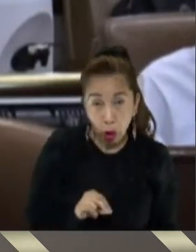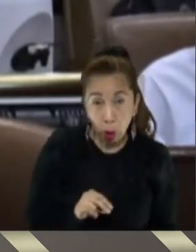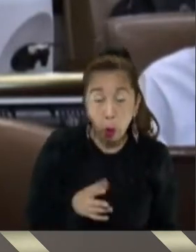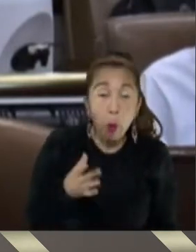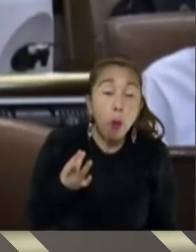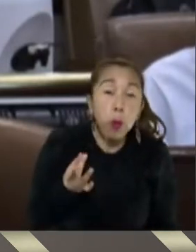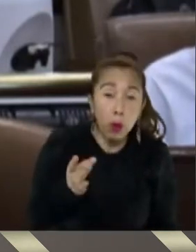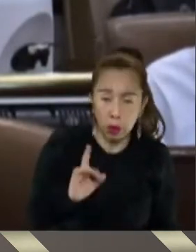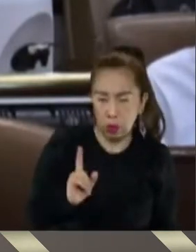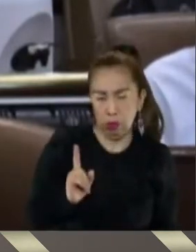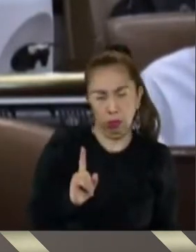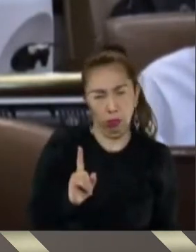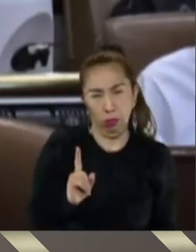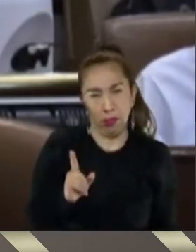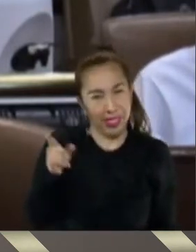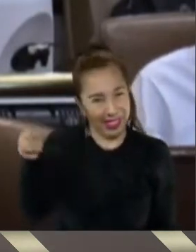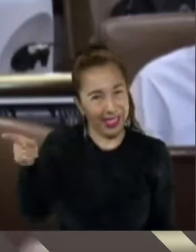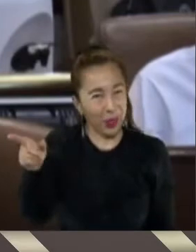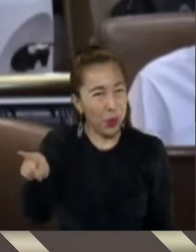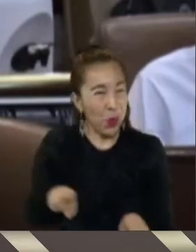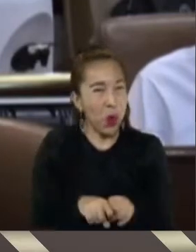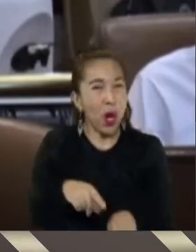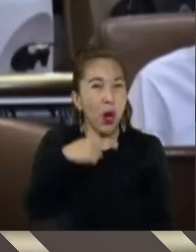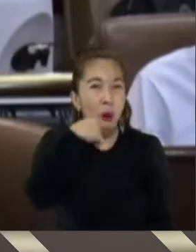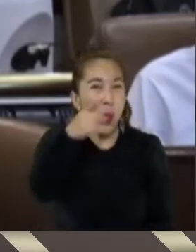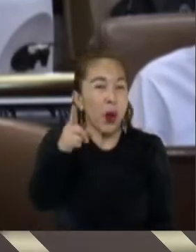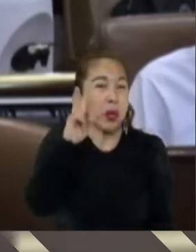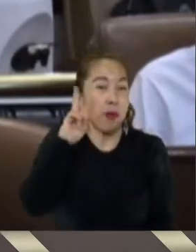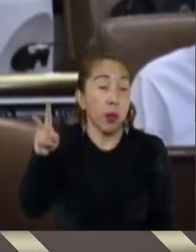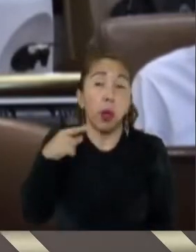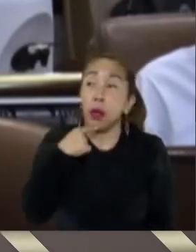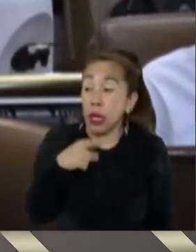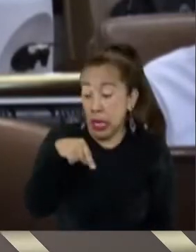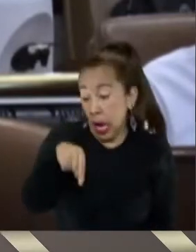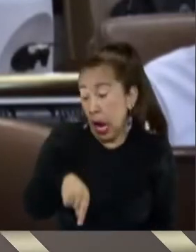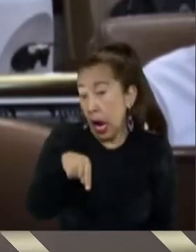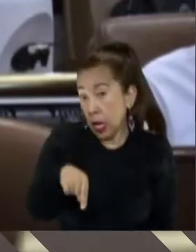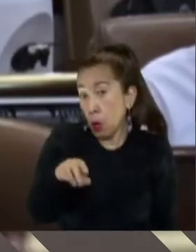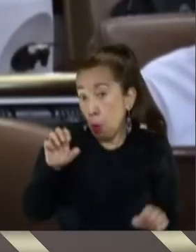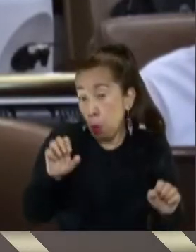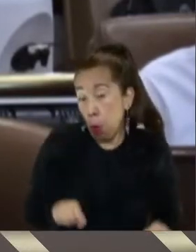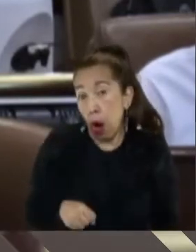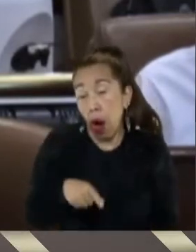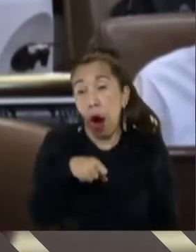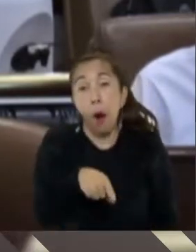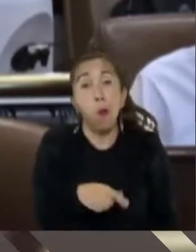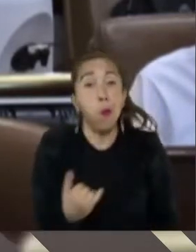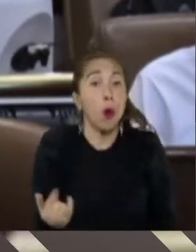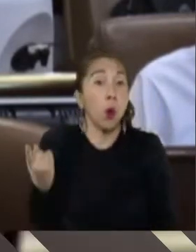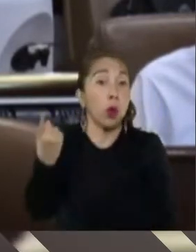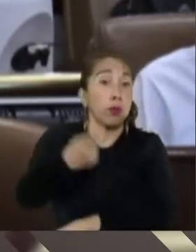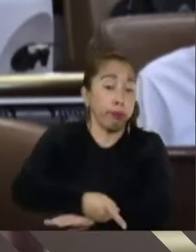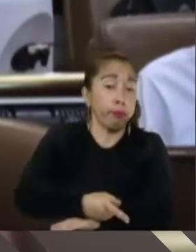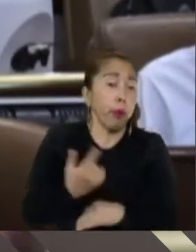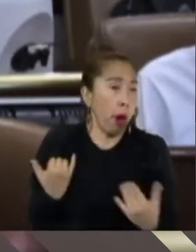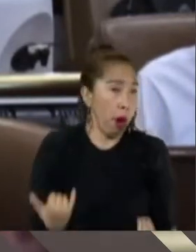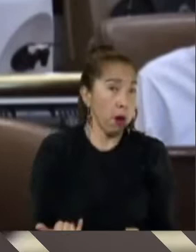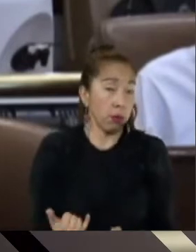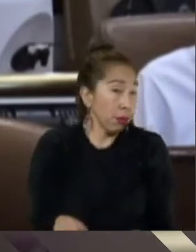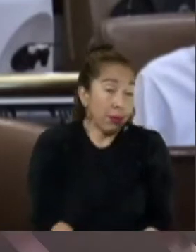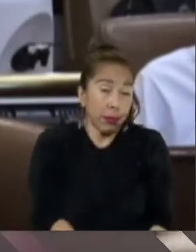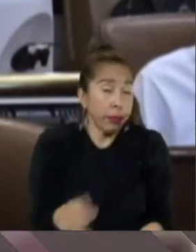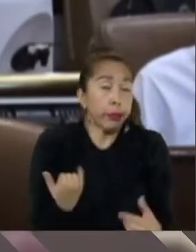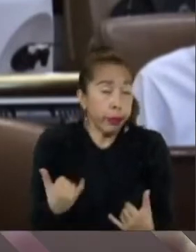venezuela me dijeron que acá podía haber una dictadura y acá tenemos pues una dictadura al estilo propio de una persona